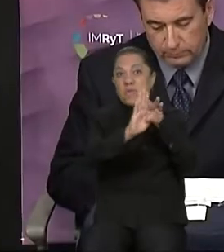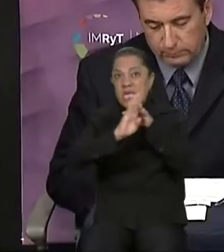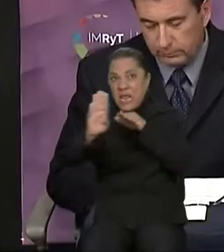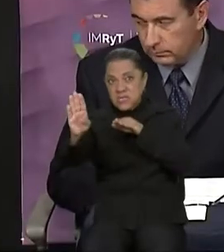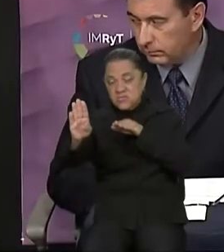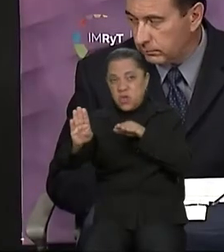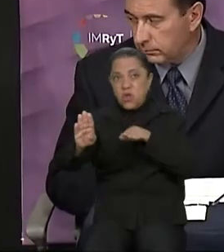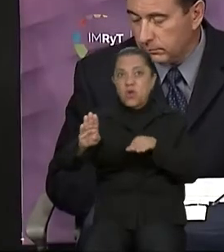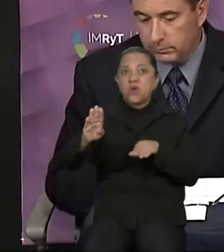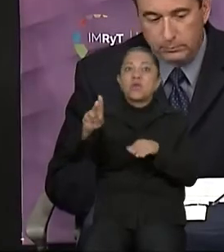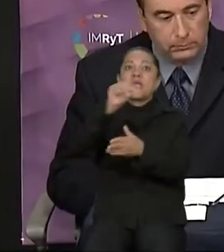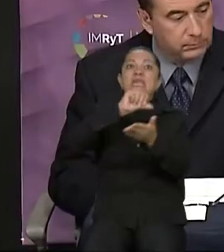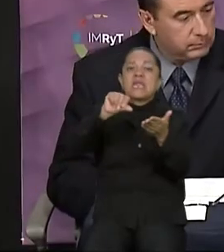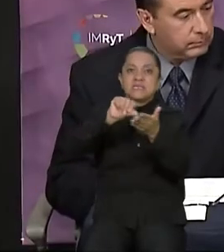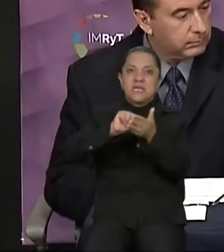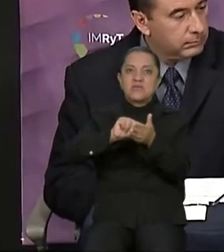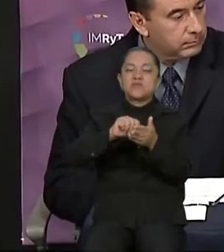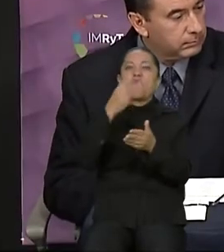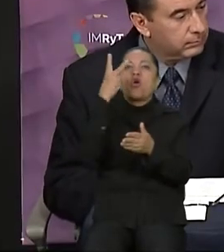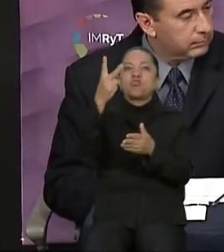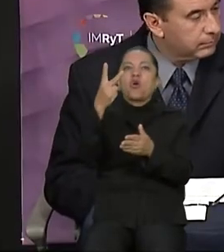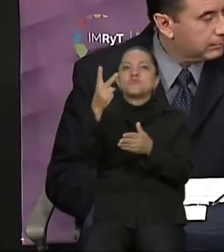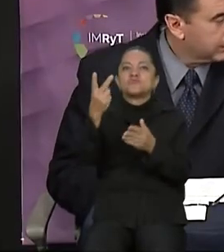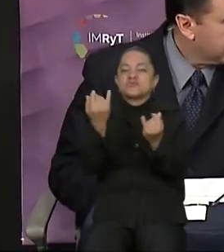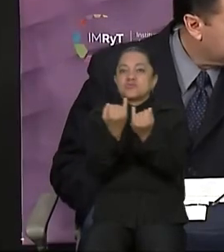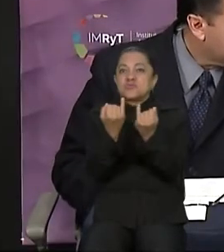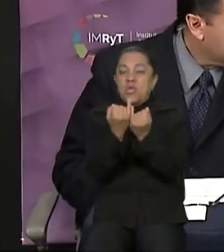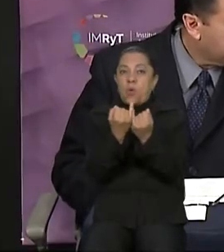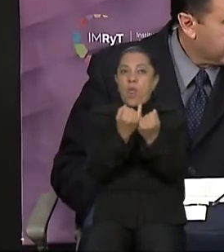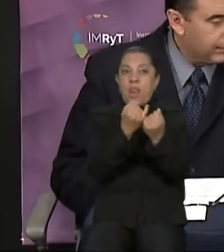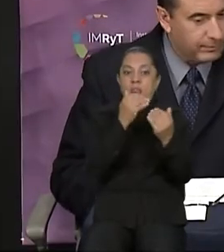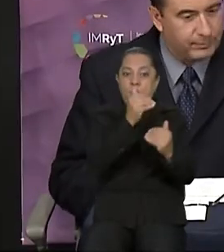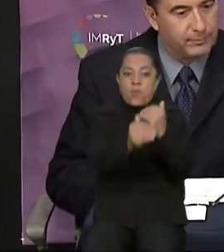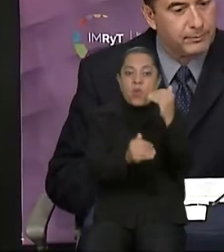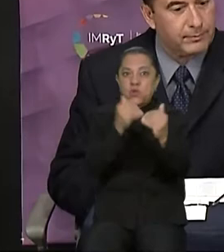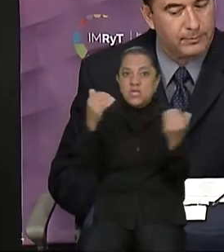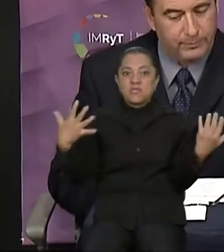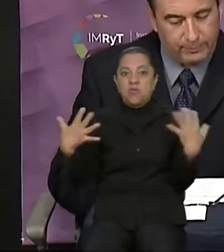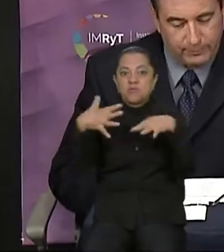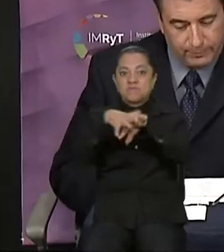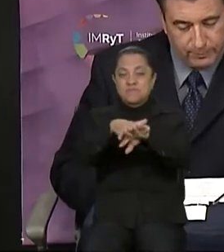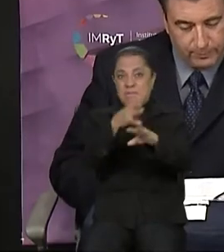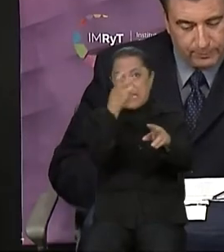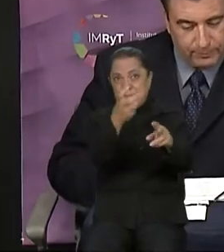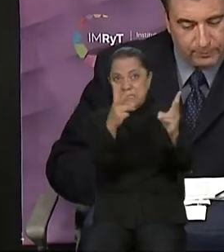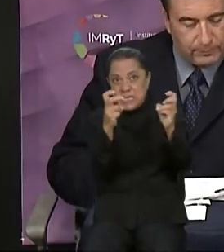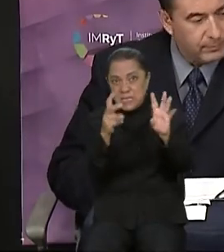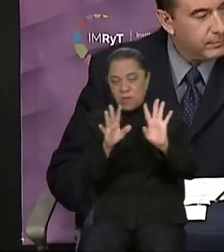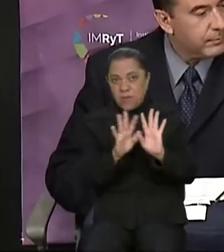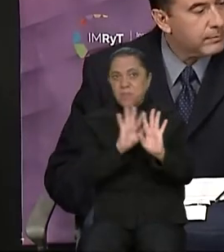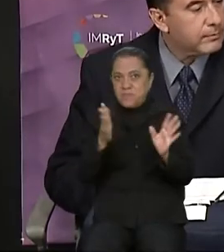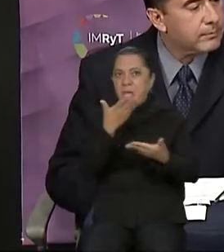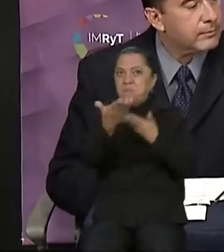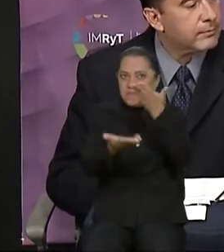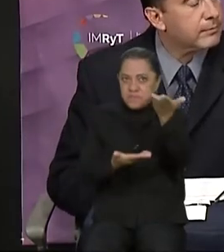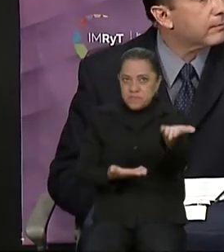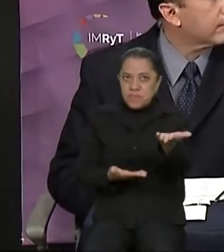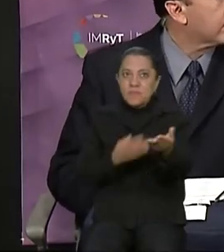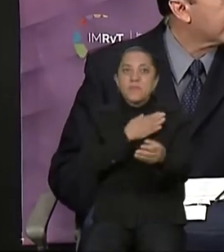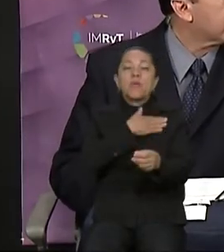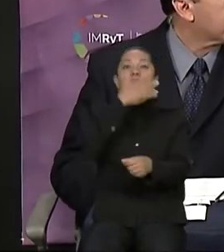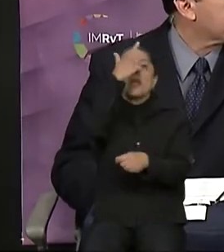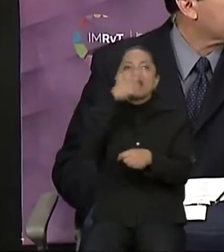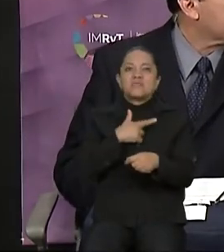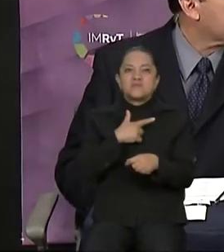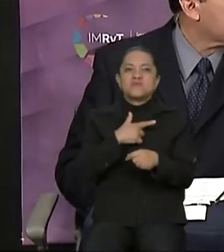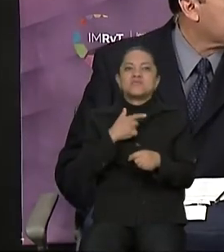convergentes. Doctor, muy buenas noches. Buenas noches. Adelante, lo escuchamos con su pregunta. noches a todos. Voy a leer la